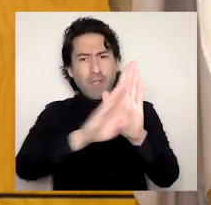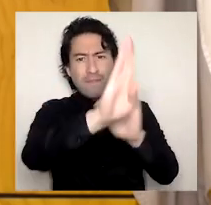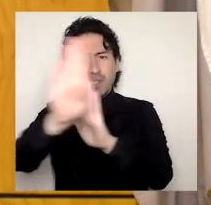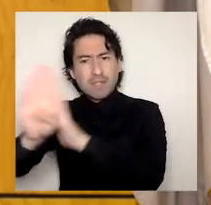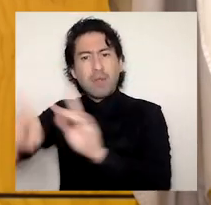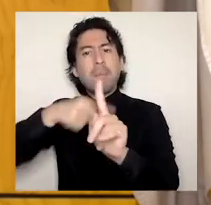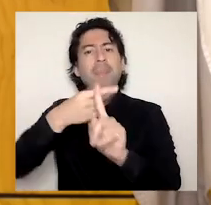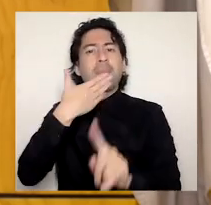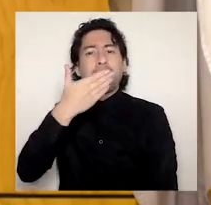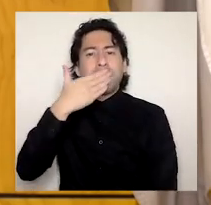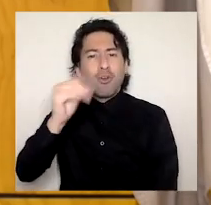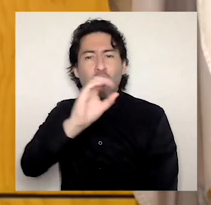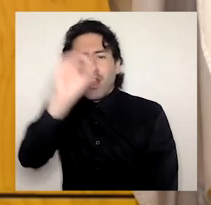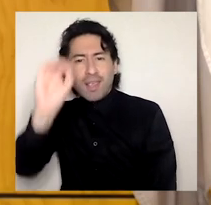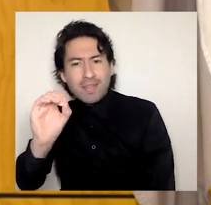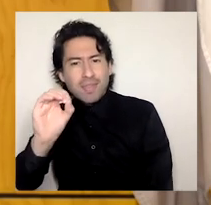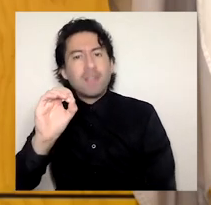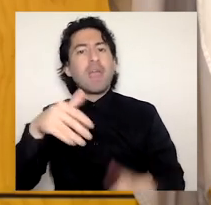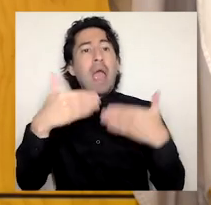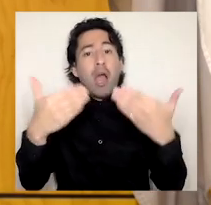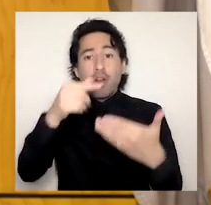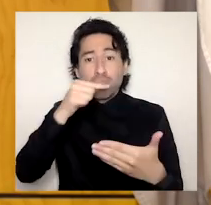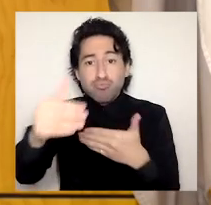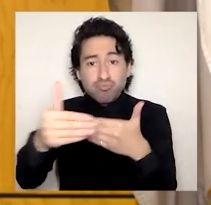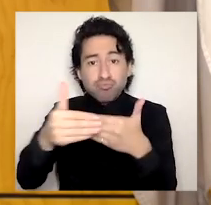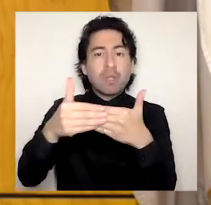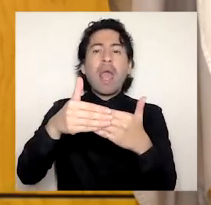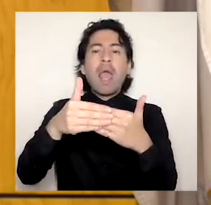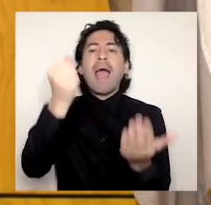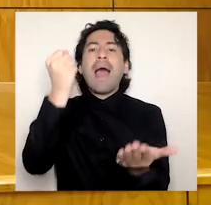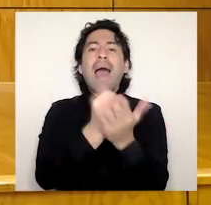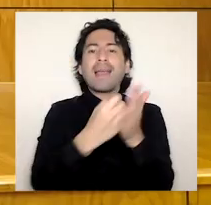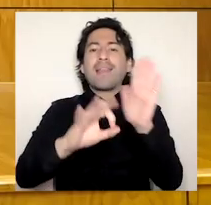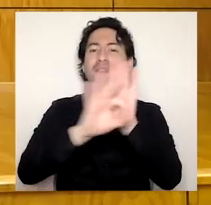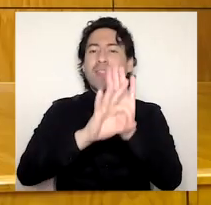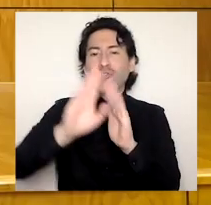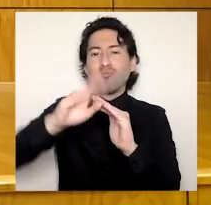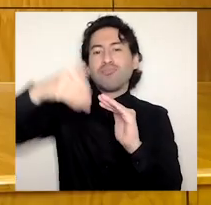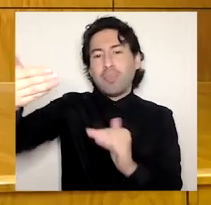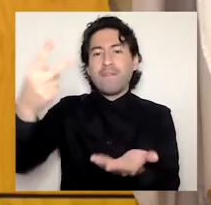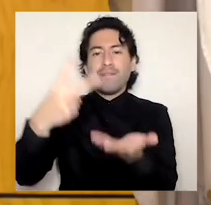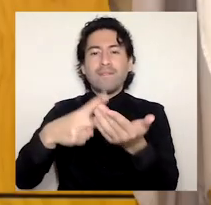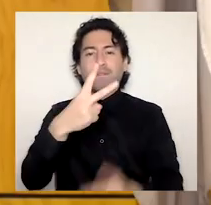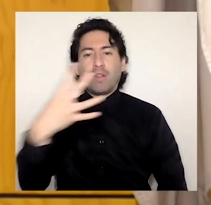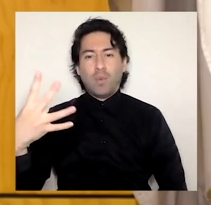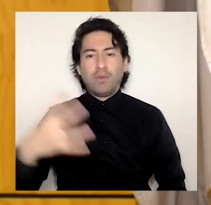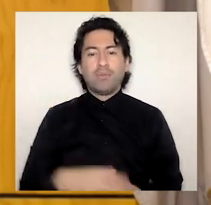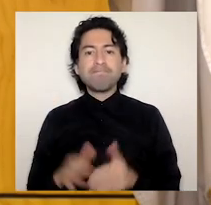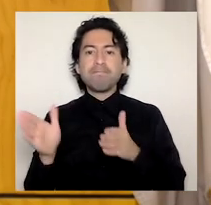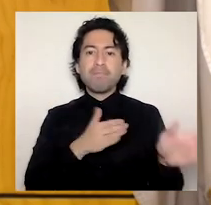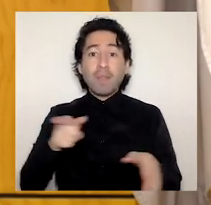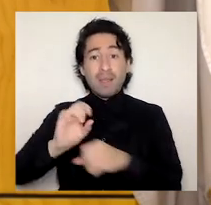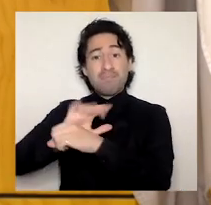índices de cara al proceso de acreditación institucional del año 2024. La pandemia